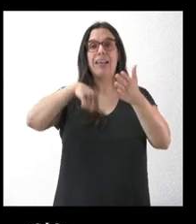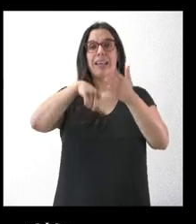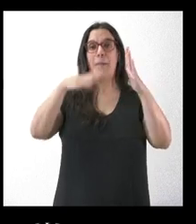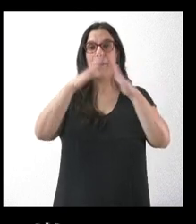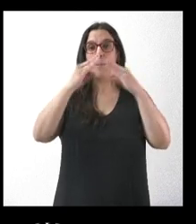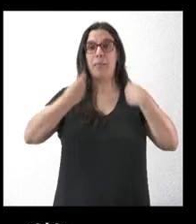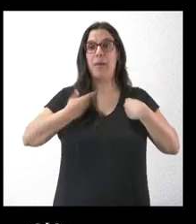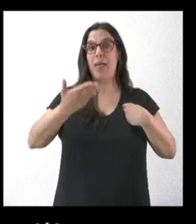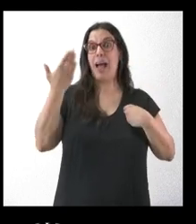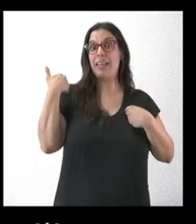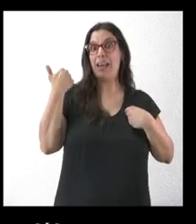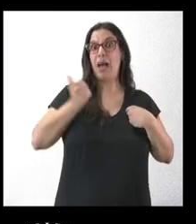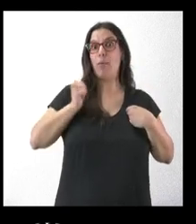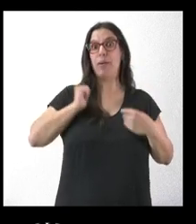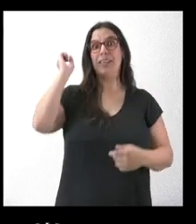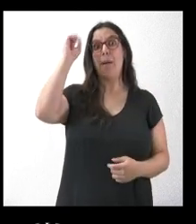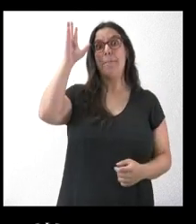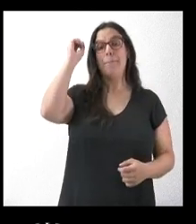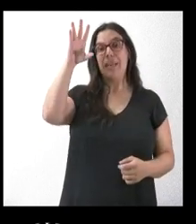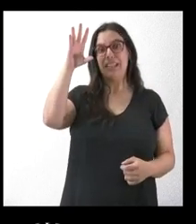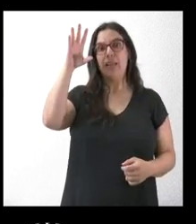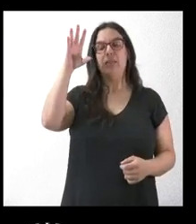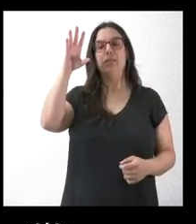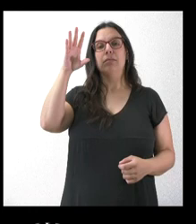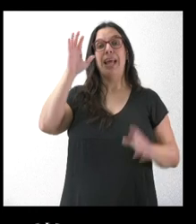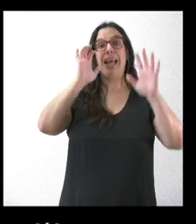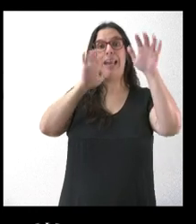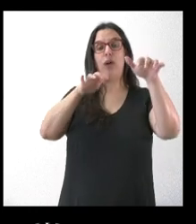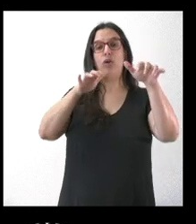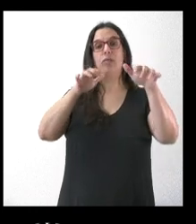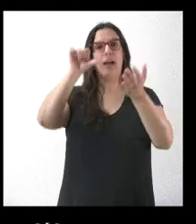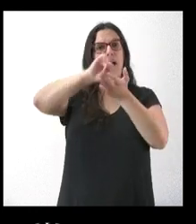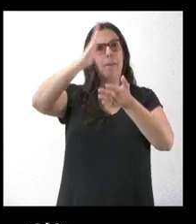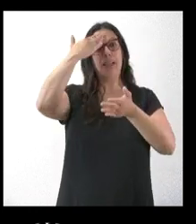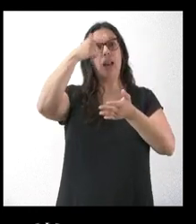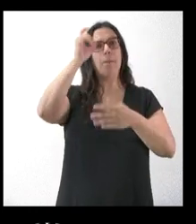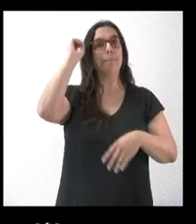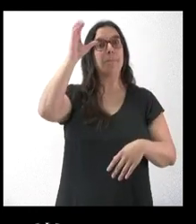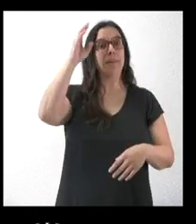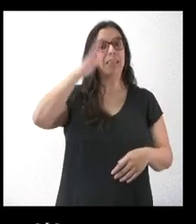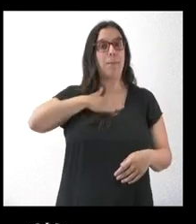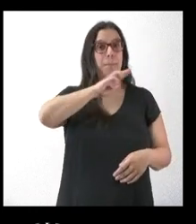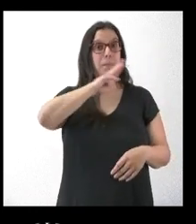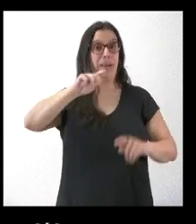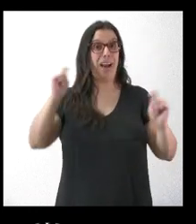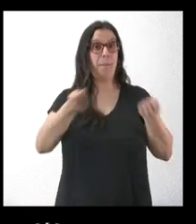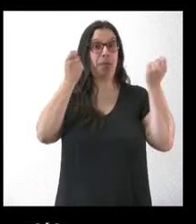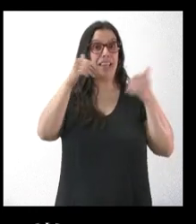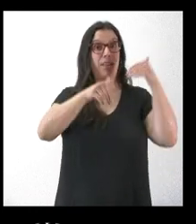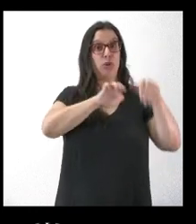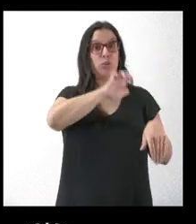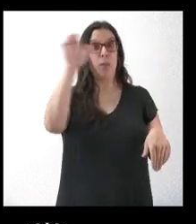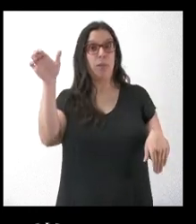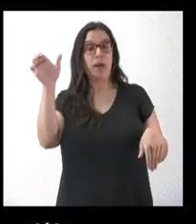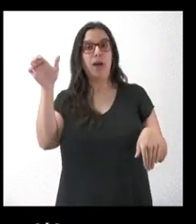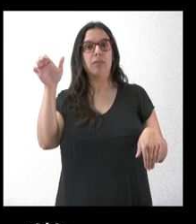produjera ayer en un mítin, en un mítin, en el seno de un mítin en León, en el no capital, en un mítin de las elecciones europeas. La